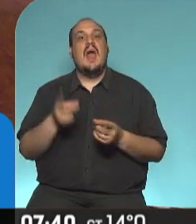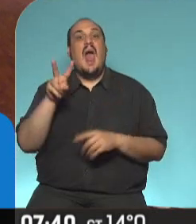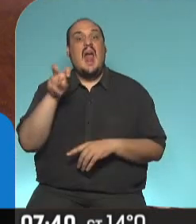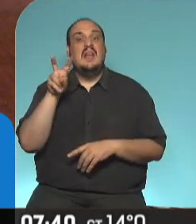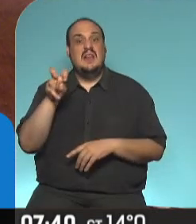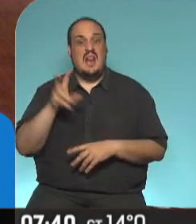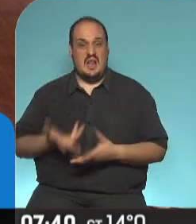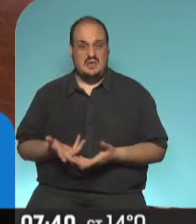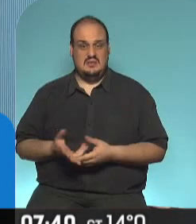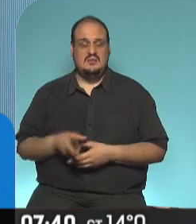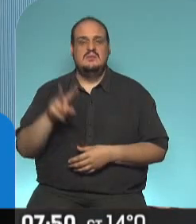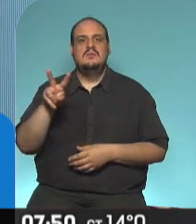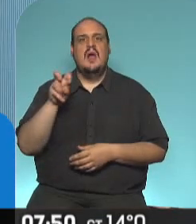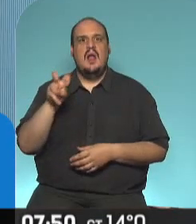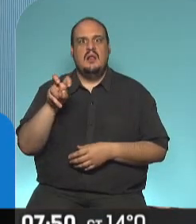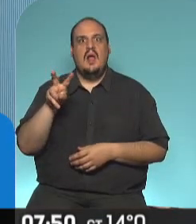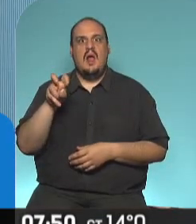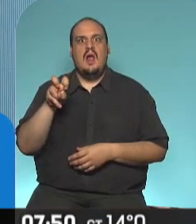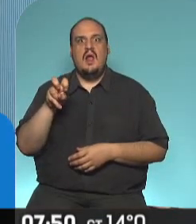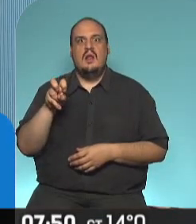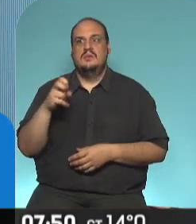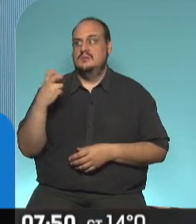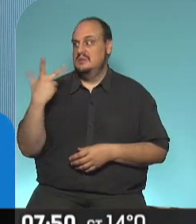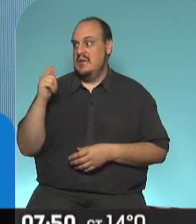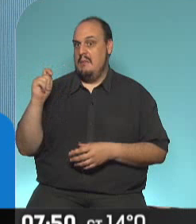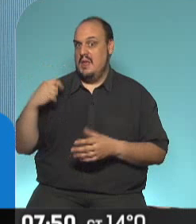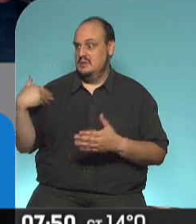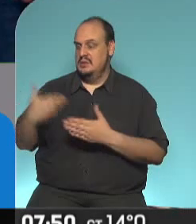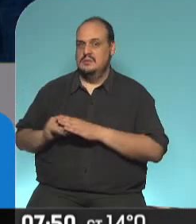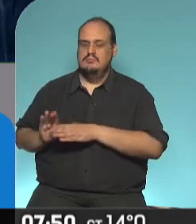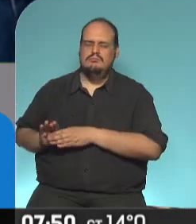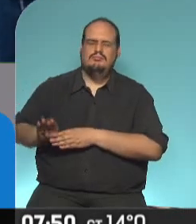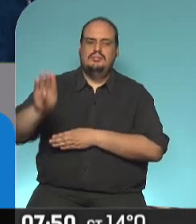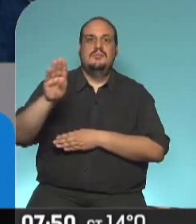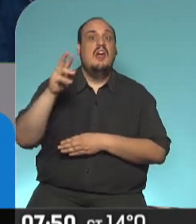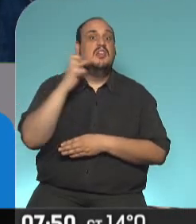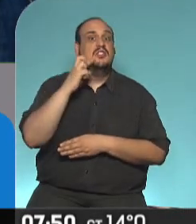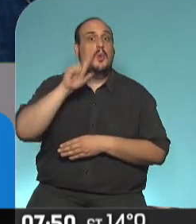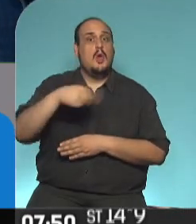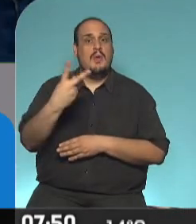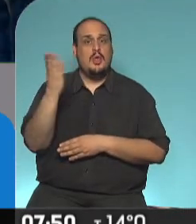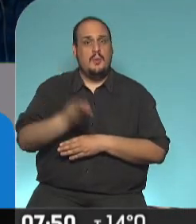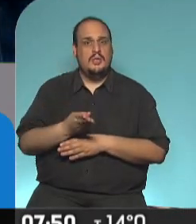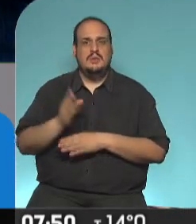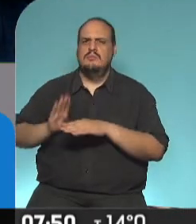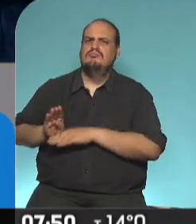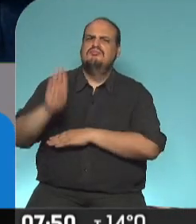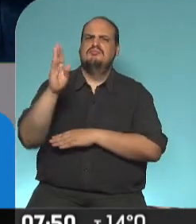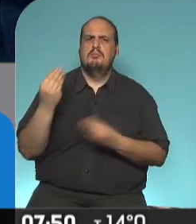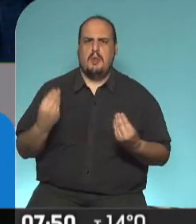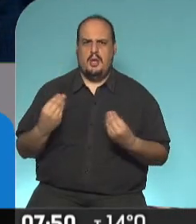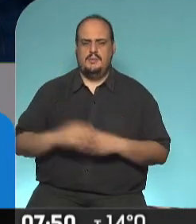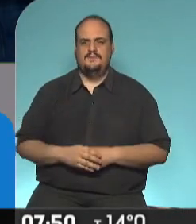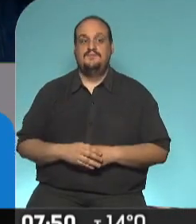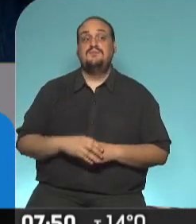alquileres? Fuerte aumento en el último trimestre. 19,2%. Ahora, ¿a qué se debe? Lo que te